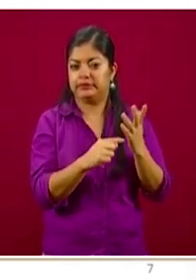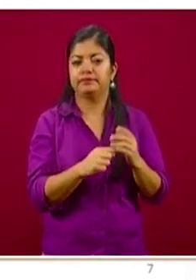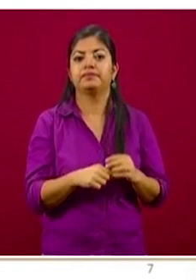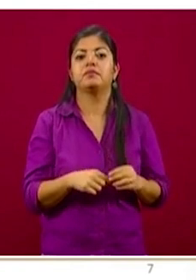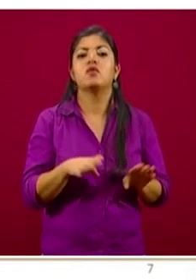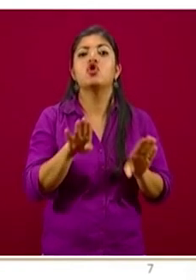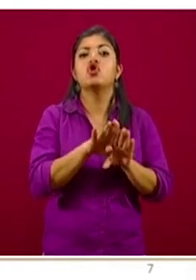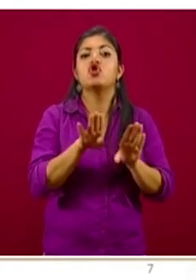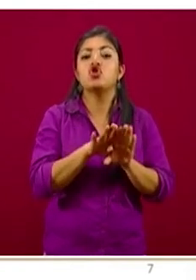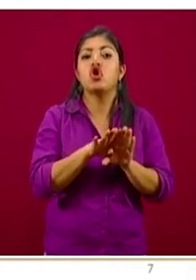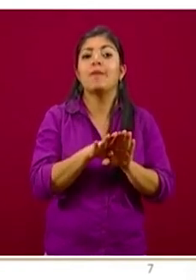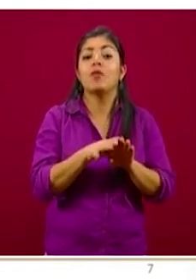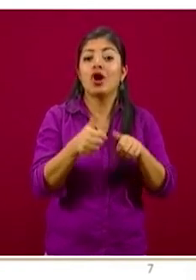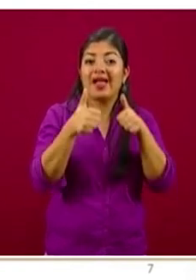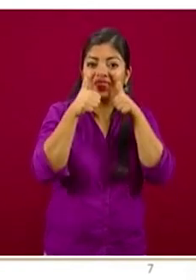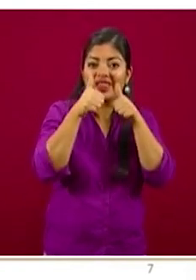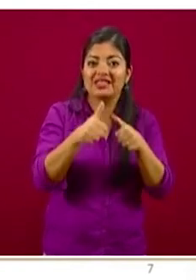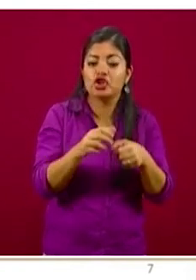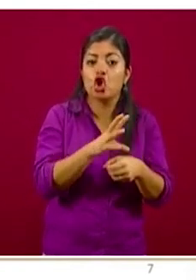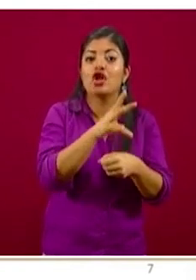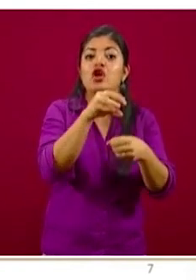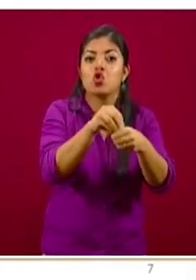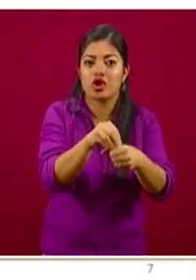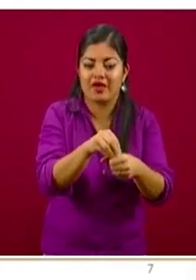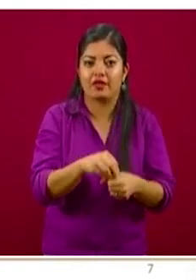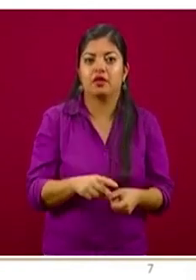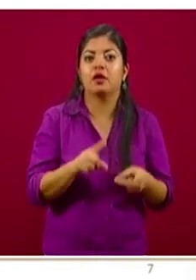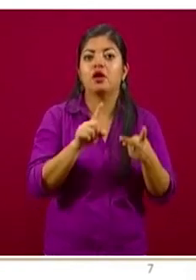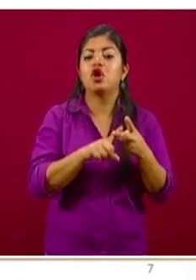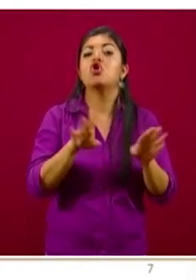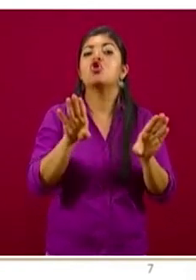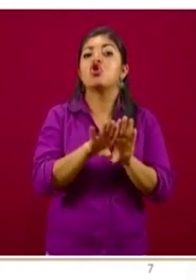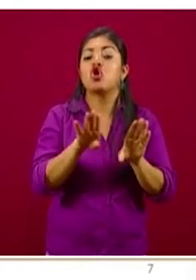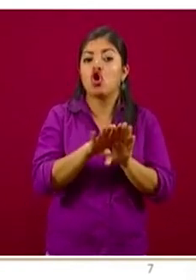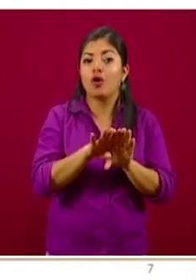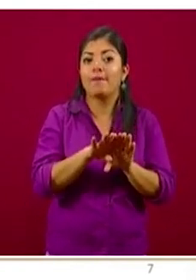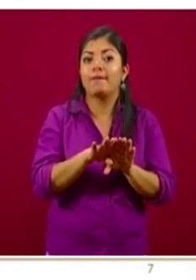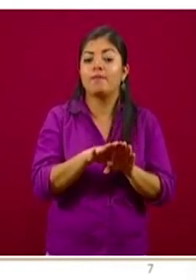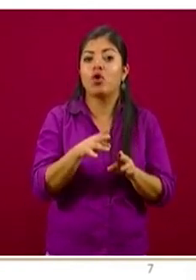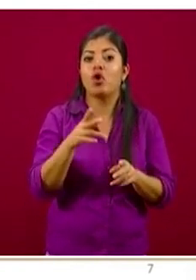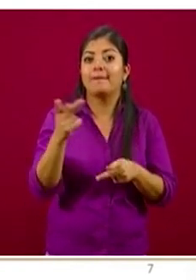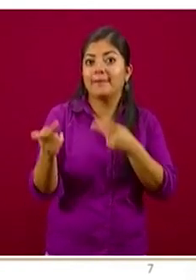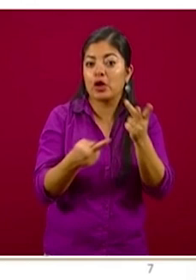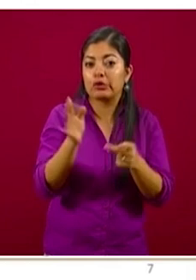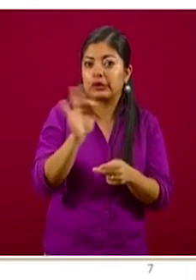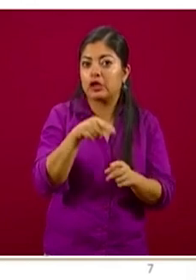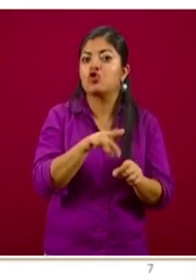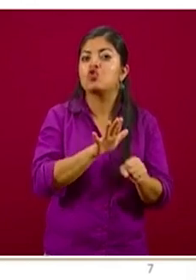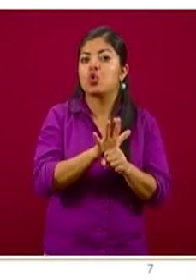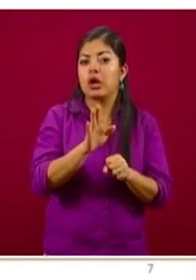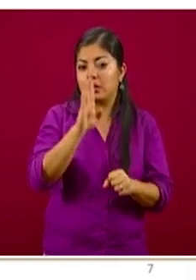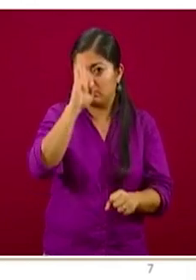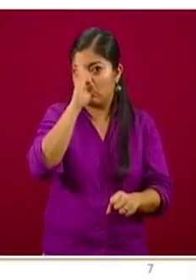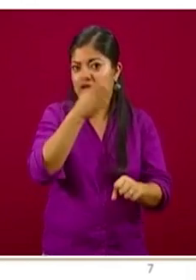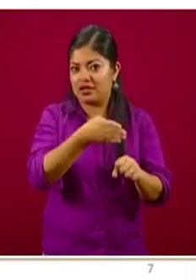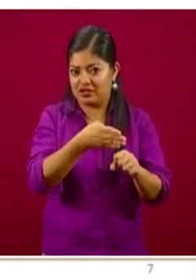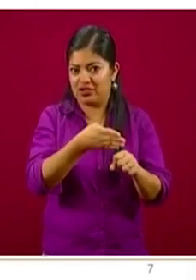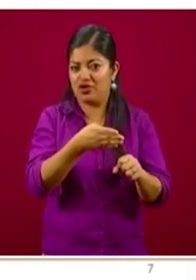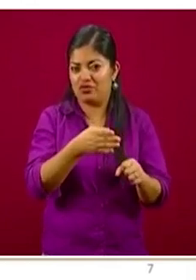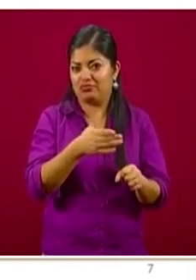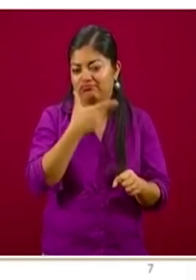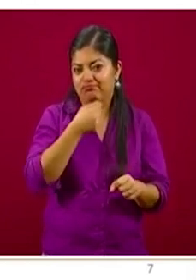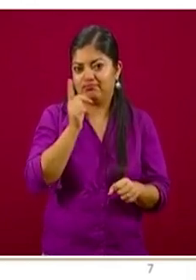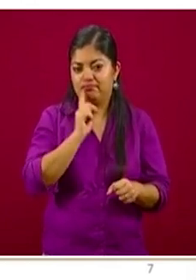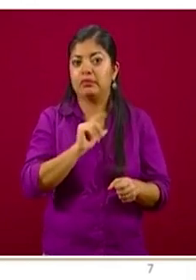dar trato incluyente, cómo preguntar sobre la orientación sexual si es necesario y cómo hacerlo. En el caso de las personas